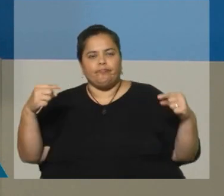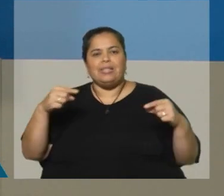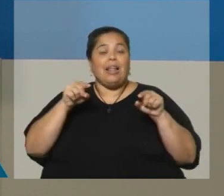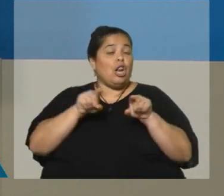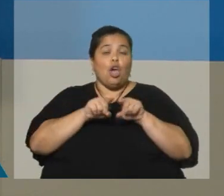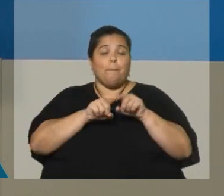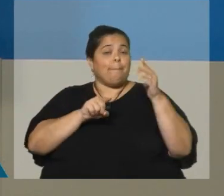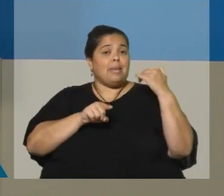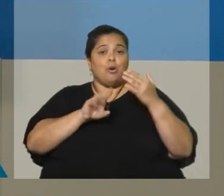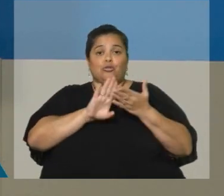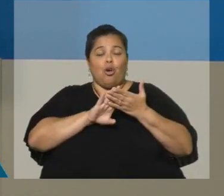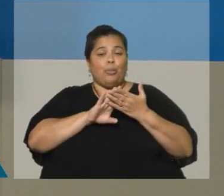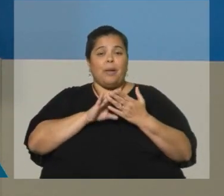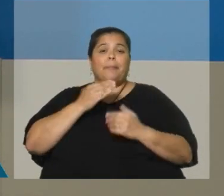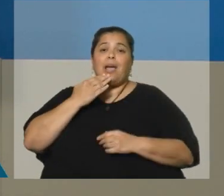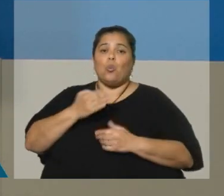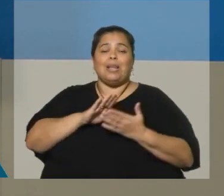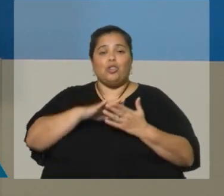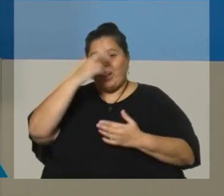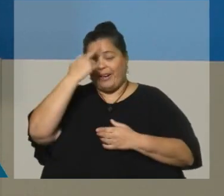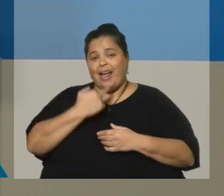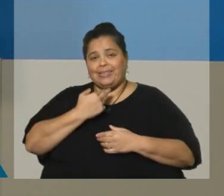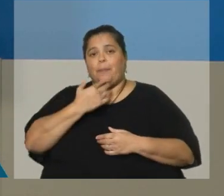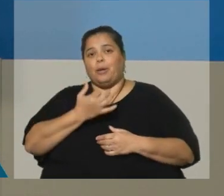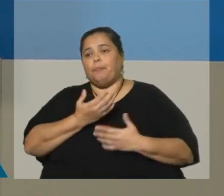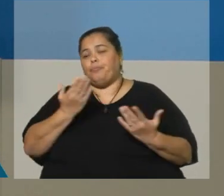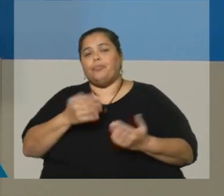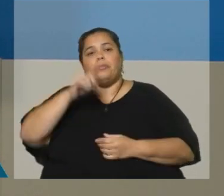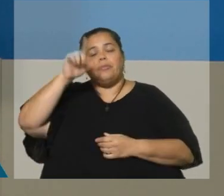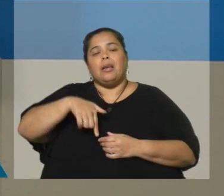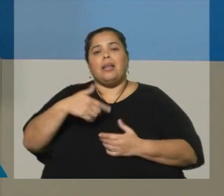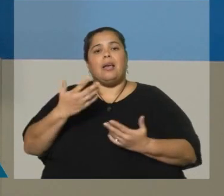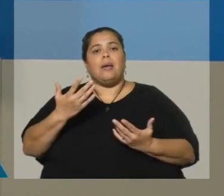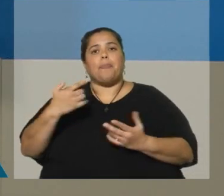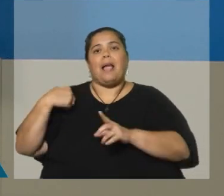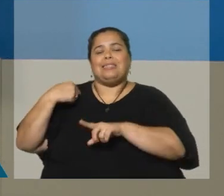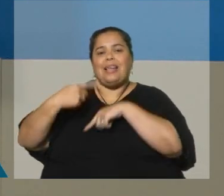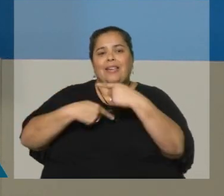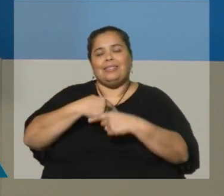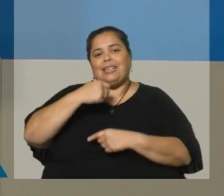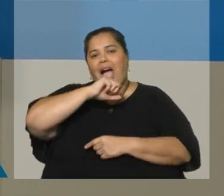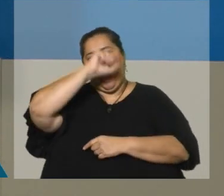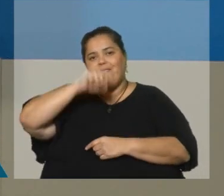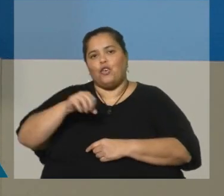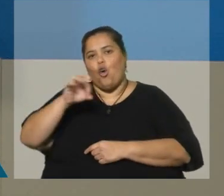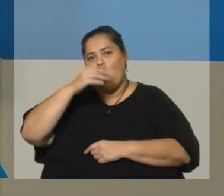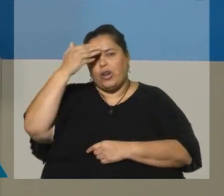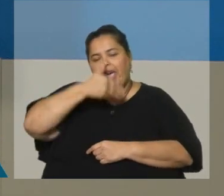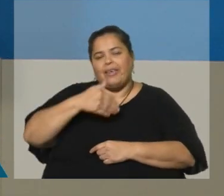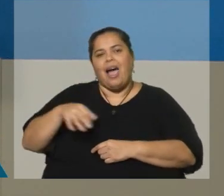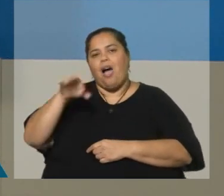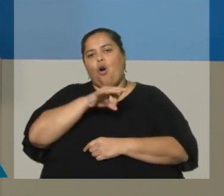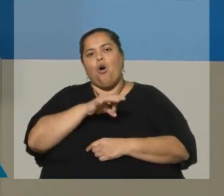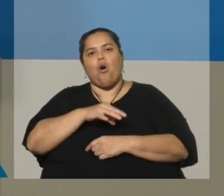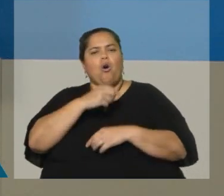pregunta de ascendencia étnico-racial donde preguntamos, por ejemplo, si tiene ascendencia afro o negra y